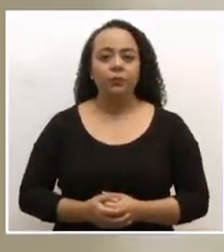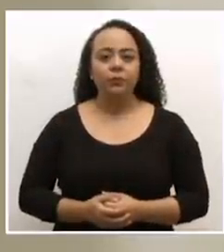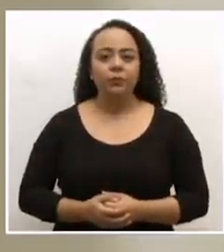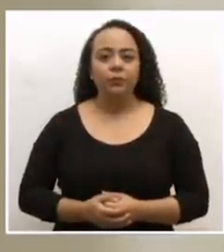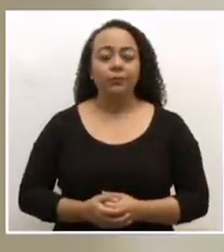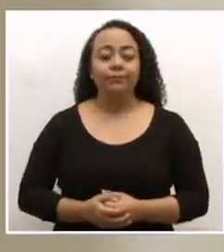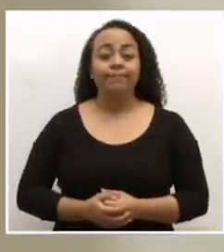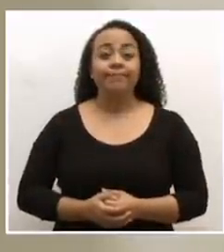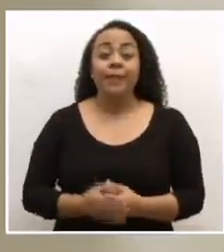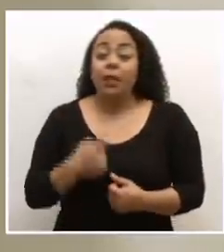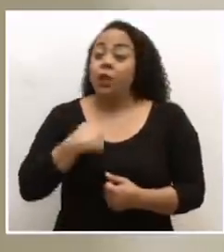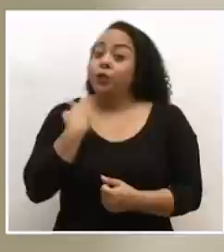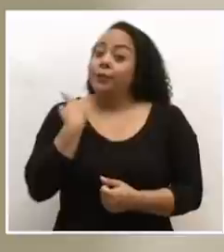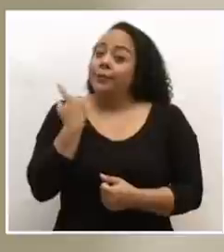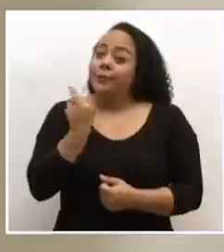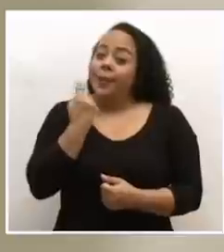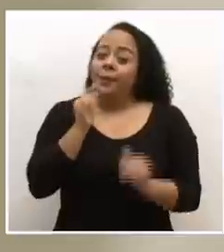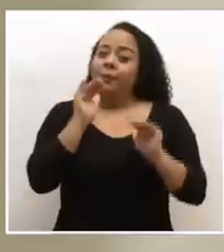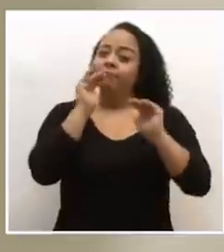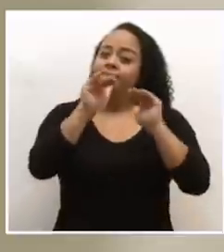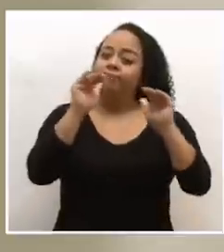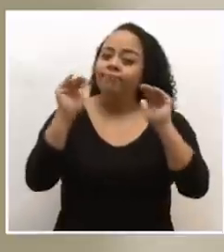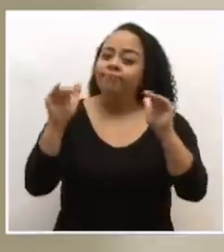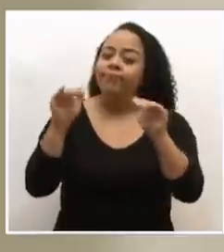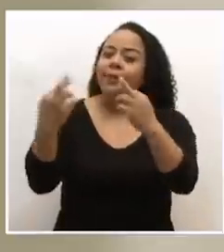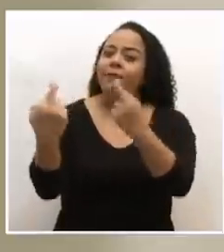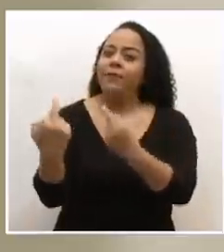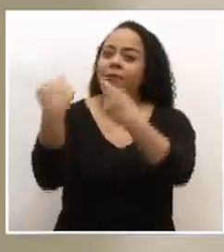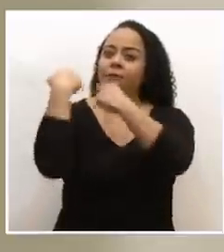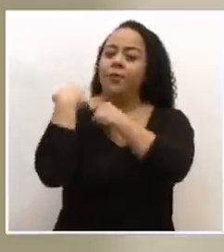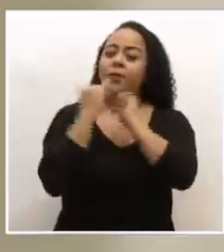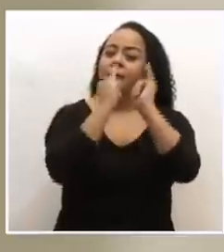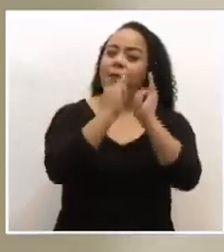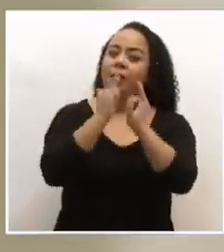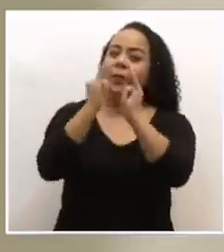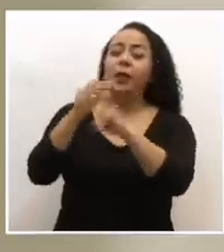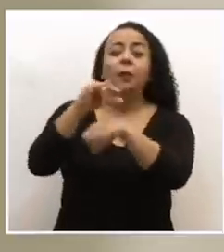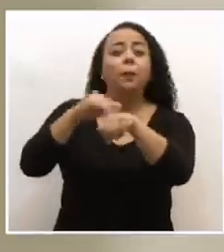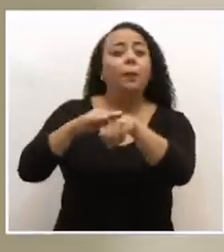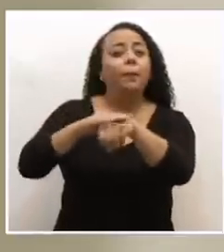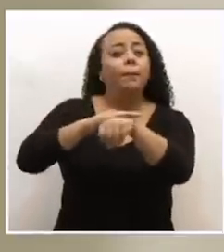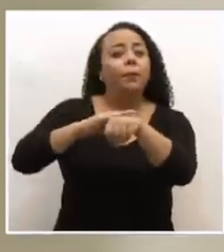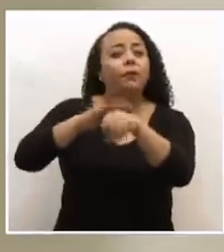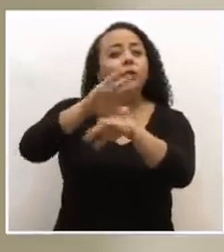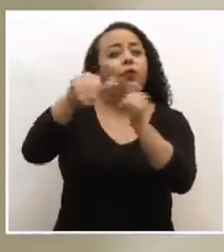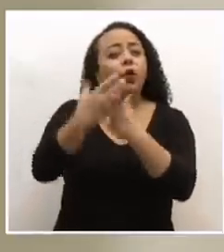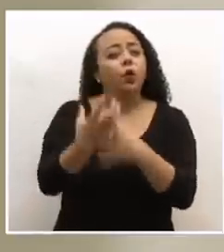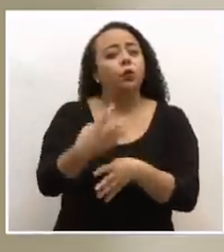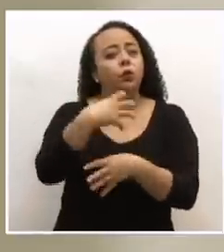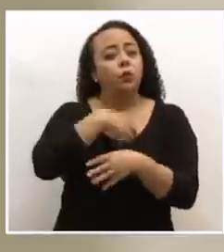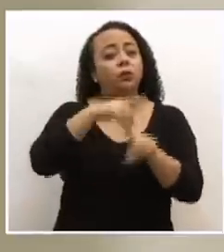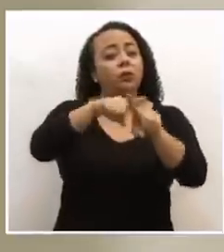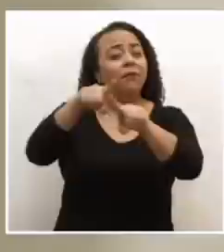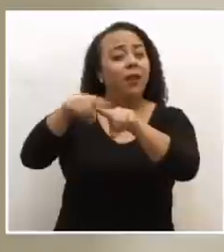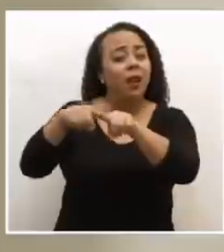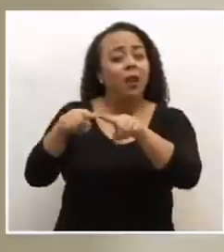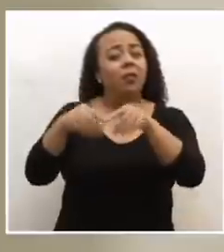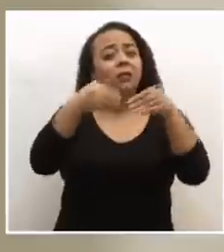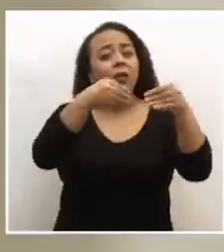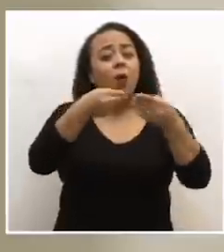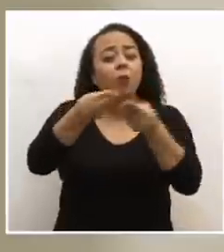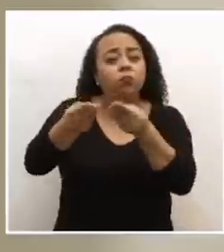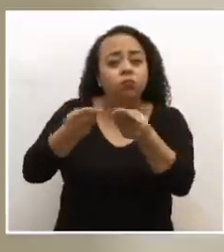Así que yo siempre llamo a esa responsabilidad individual y por favor a todos los dueños de los diferentes establecimientos, los